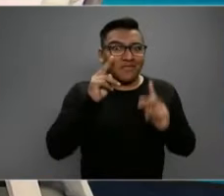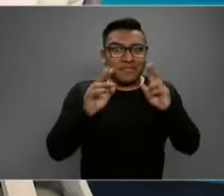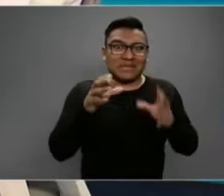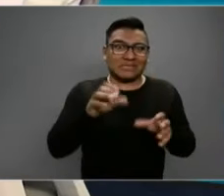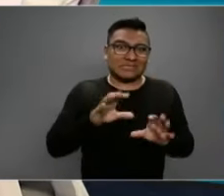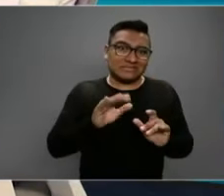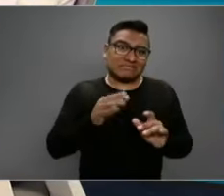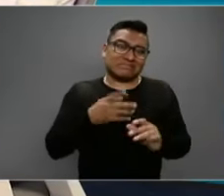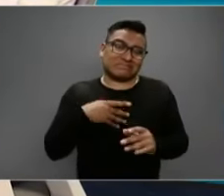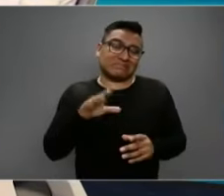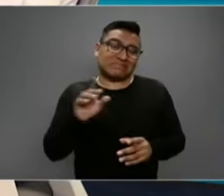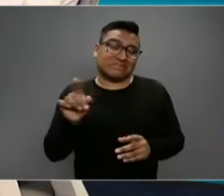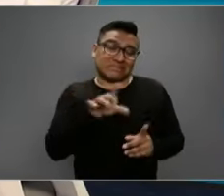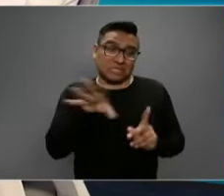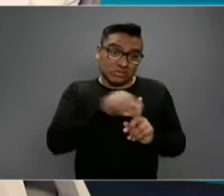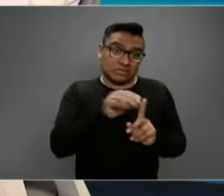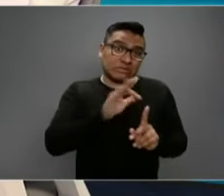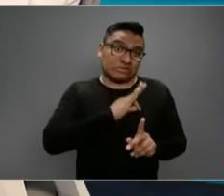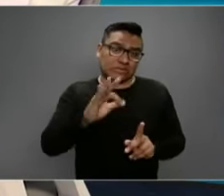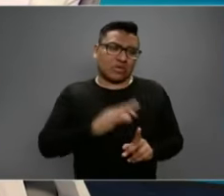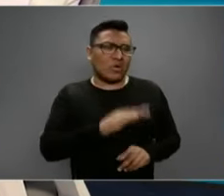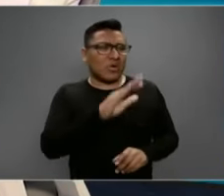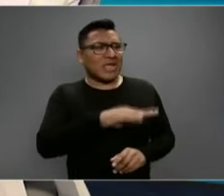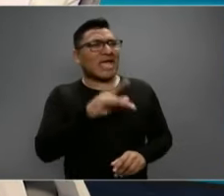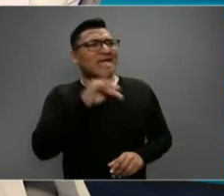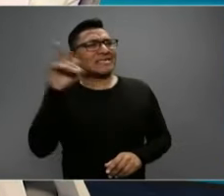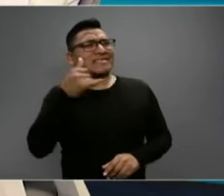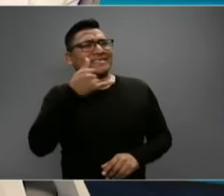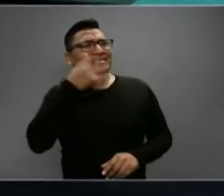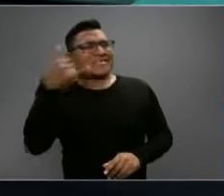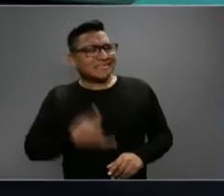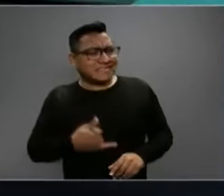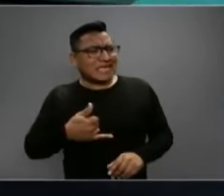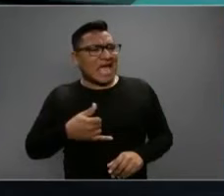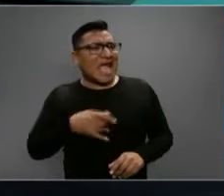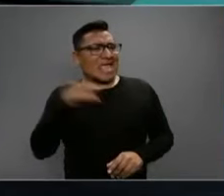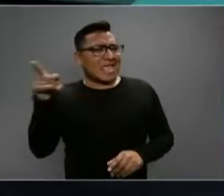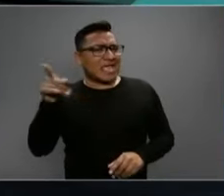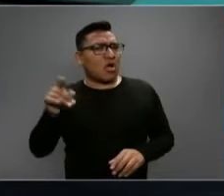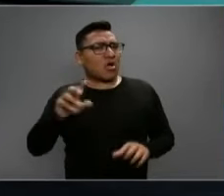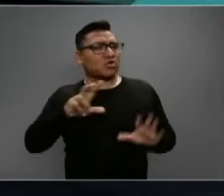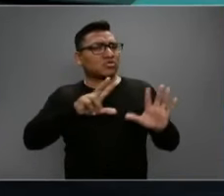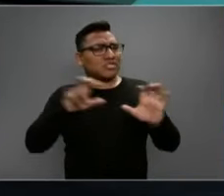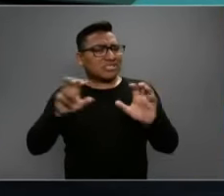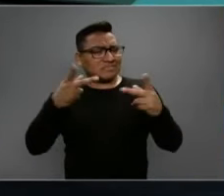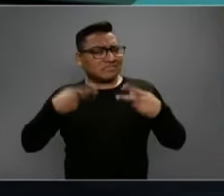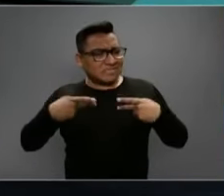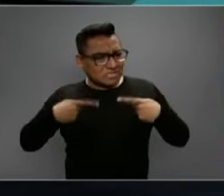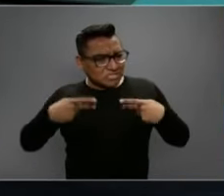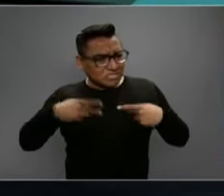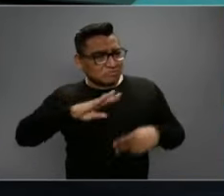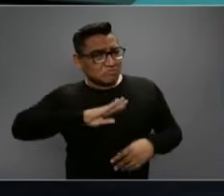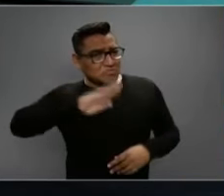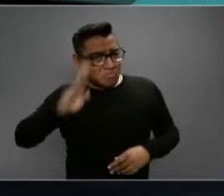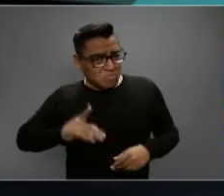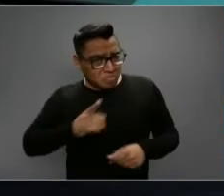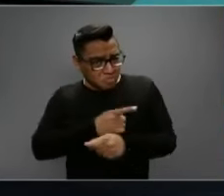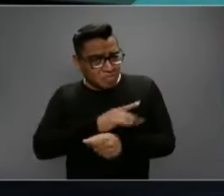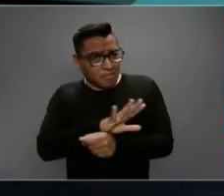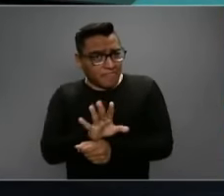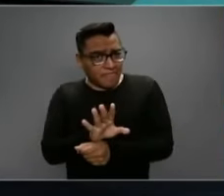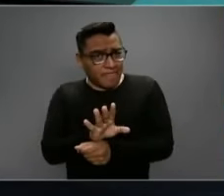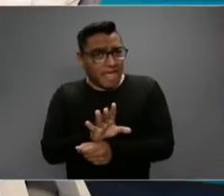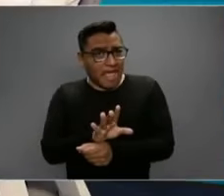Volviendo al caso de Italia, Ricardo, murieron en ese país 800 personas antes de que se tomara la